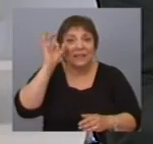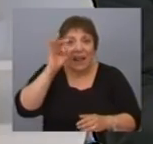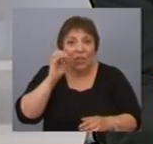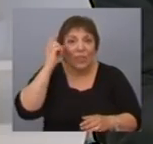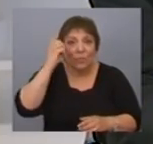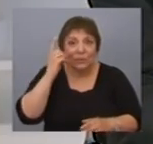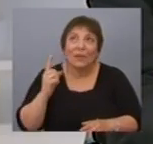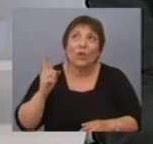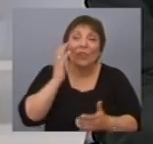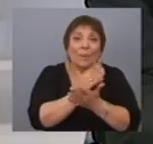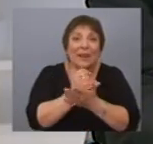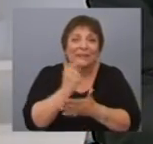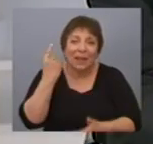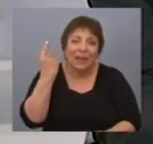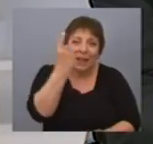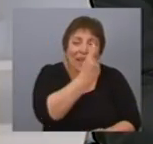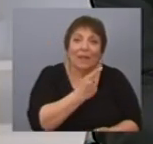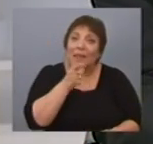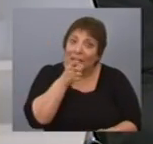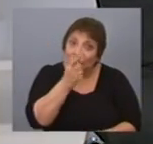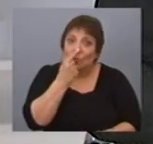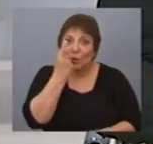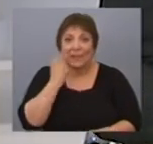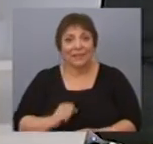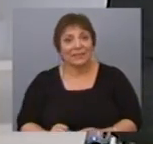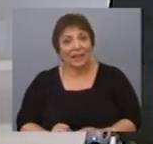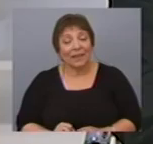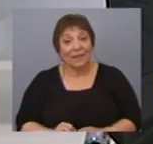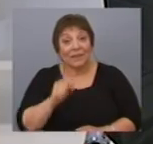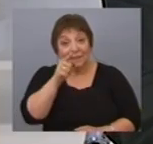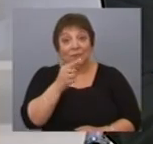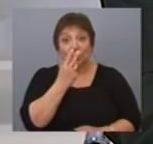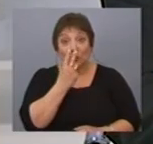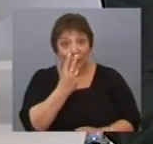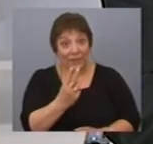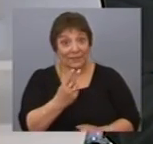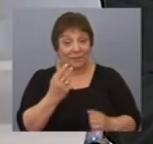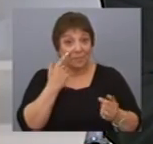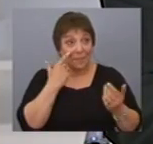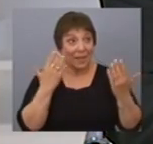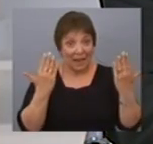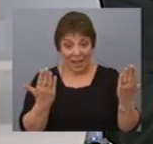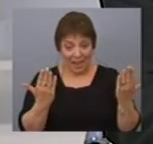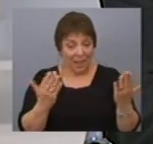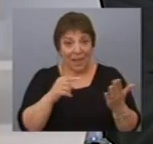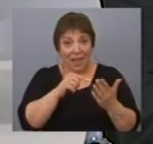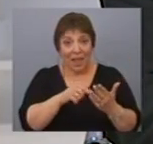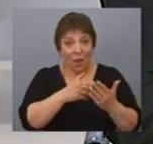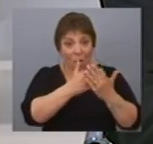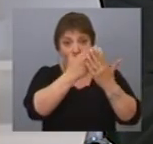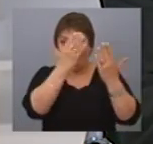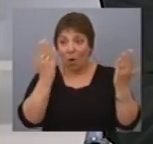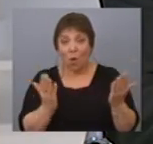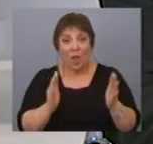Que también eso es una cuestión bien interesante. Entonces, si uno empieza a mirar esto, ve que lo que ha habido en la última